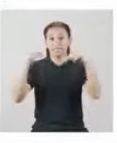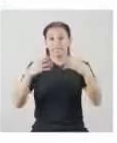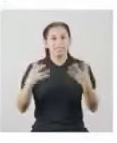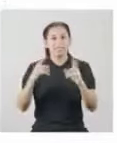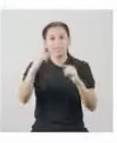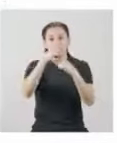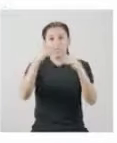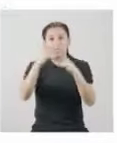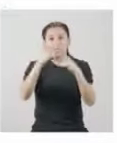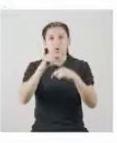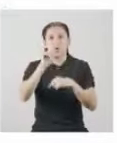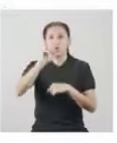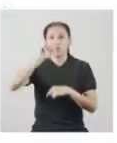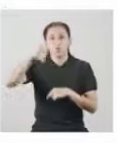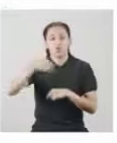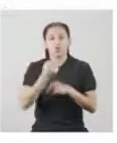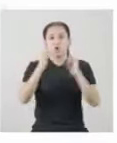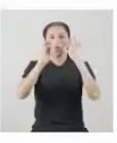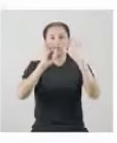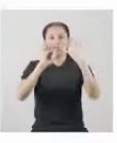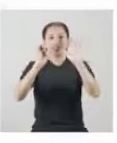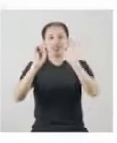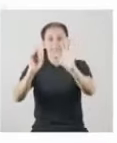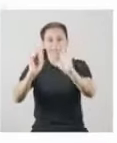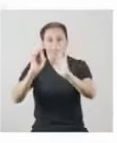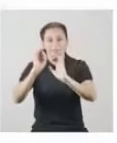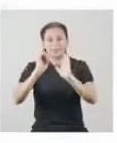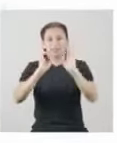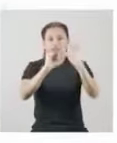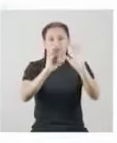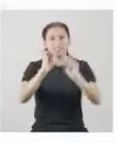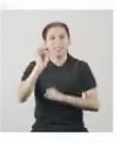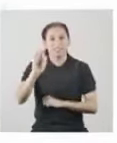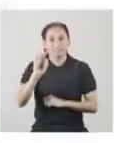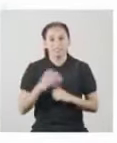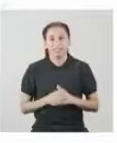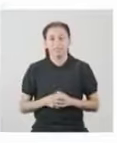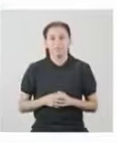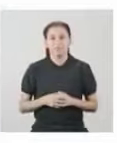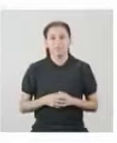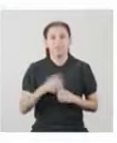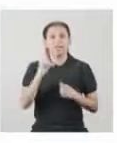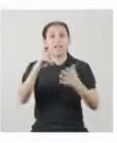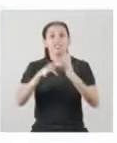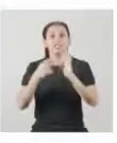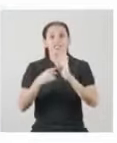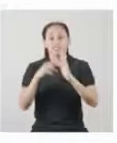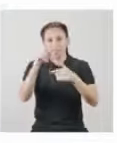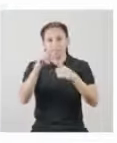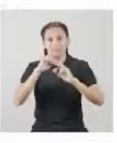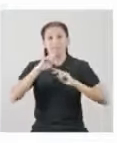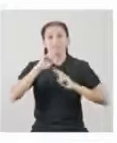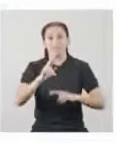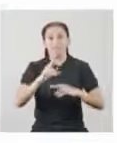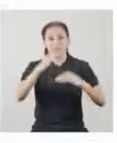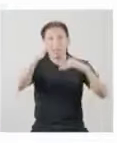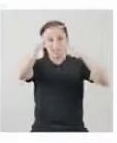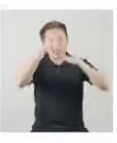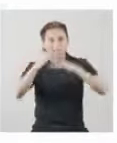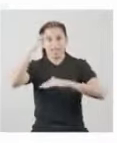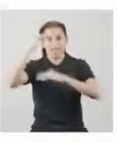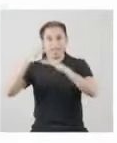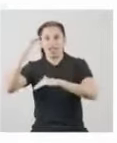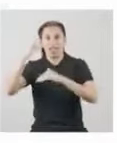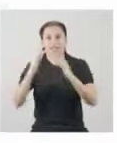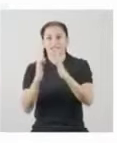En este caso es igual a 1,83. Significa que en promedio los datos, o sea, las